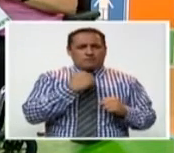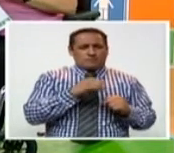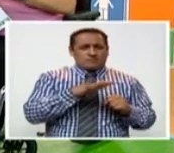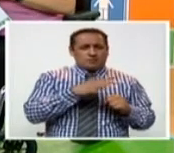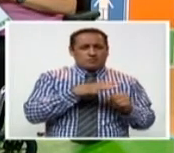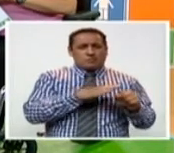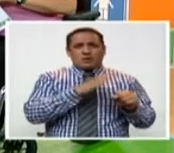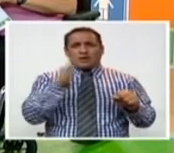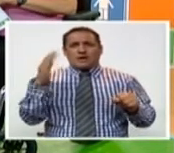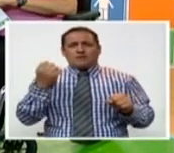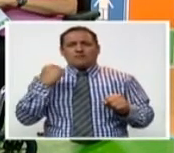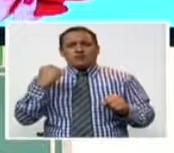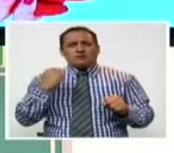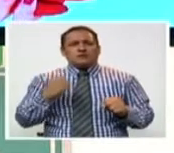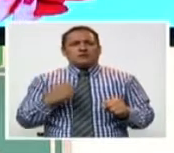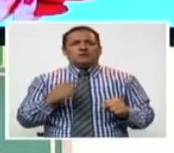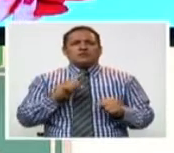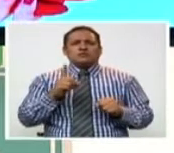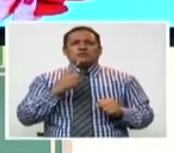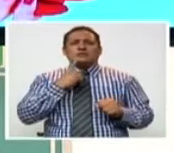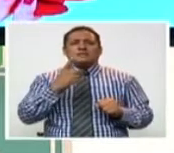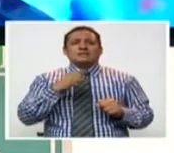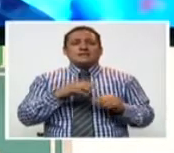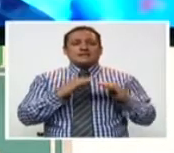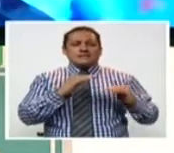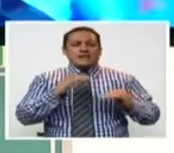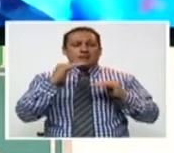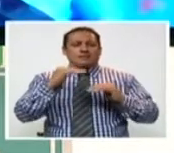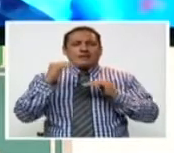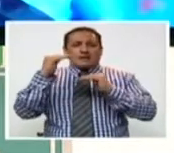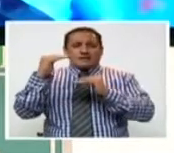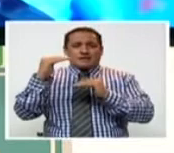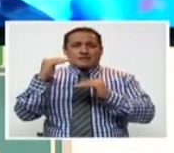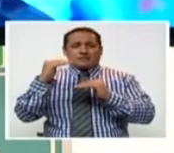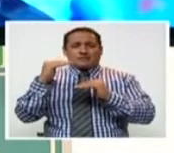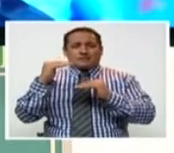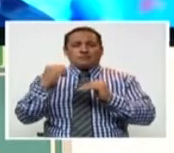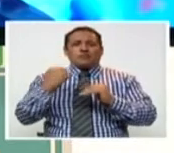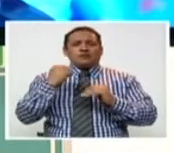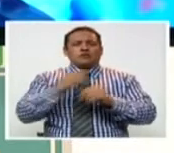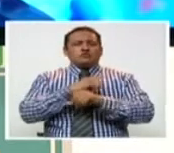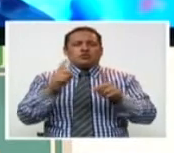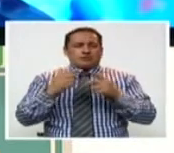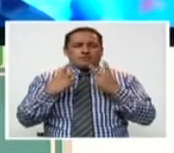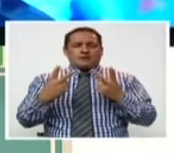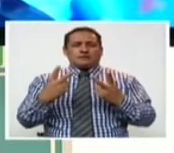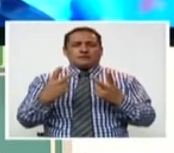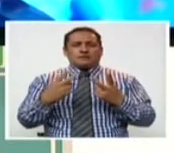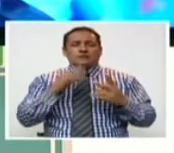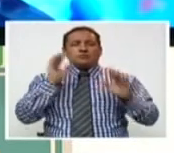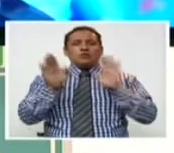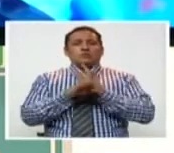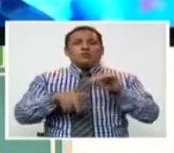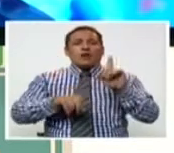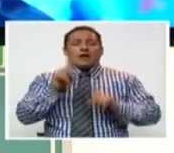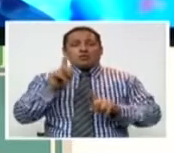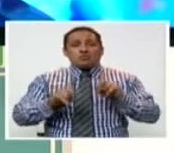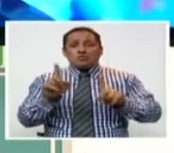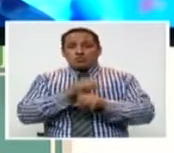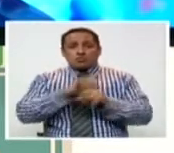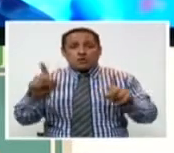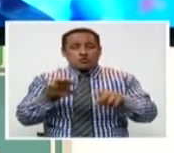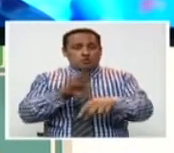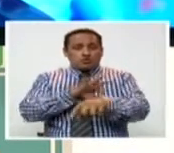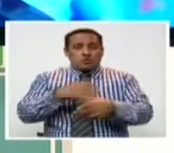a moderados o a graves? Generalmente se denomina grados, el grado leve, moderado o severo. No pasan de uno a otro. Si es que no hay